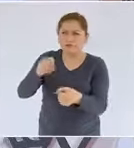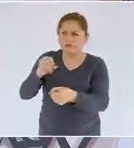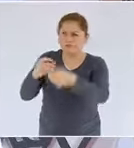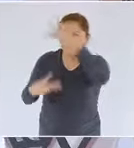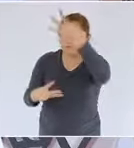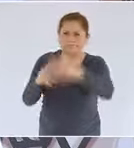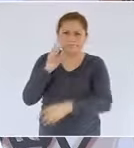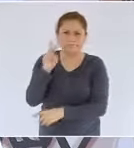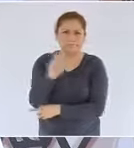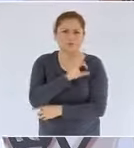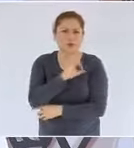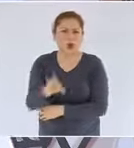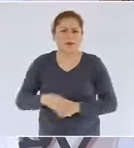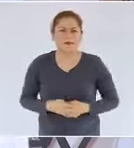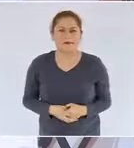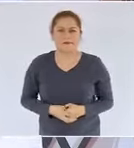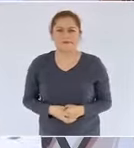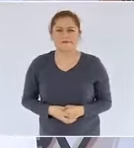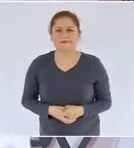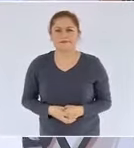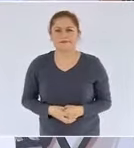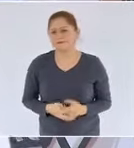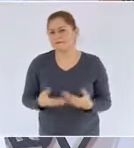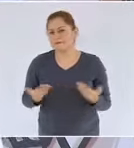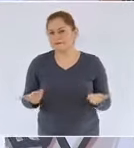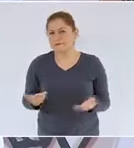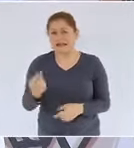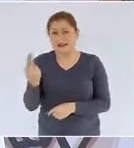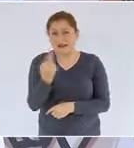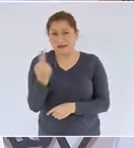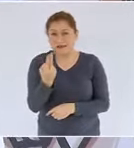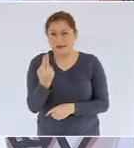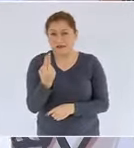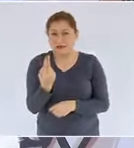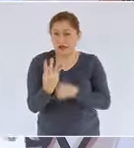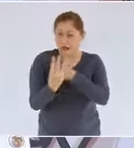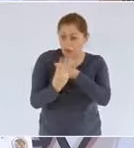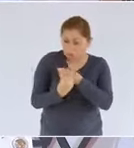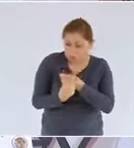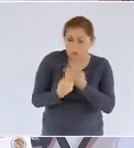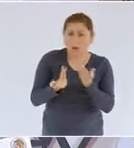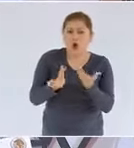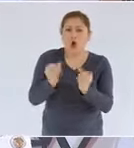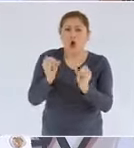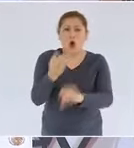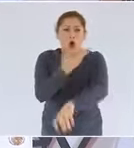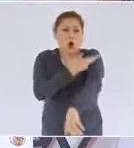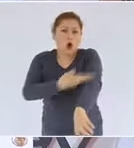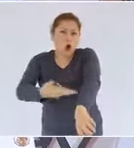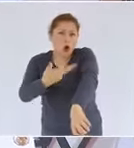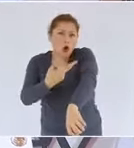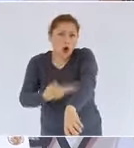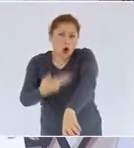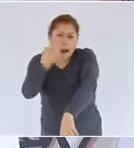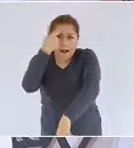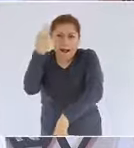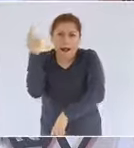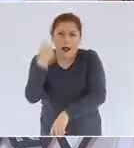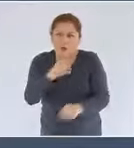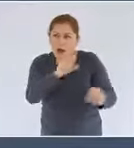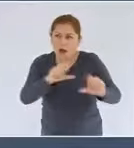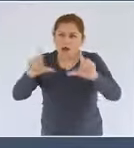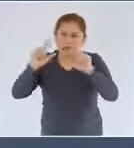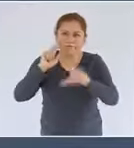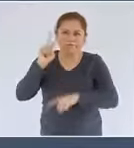no se requiere de ninguna solicitud o trámite especial para tener acceso a esta